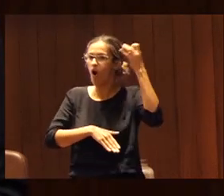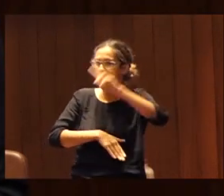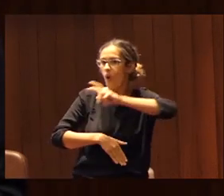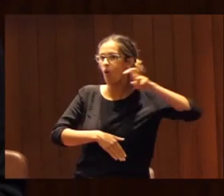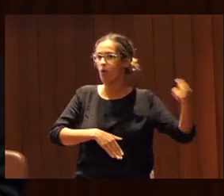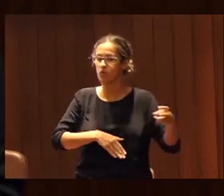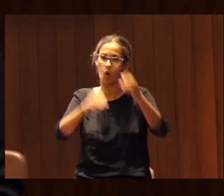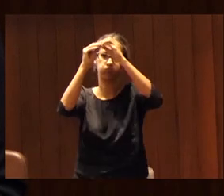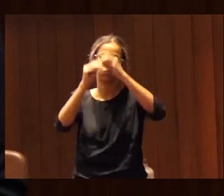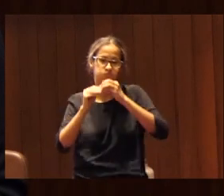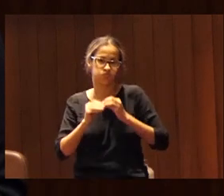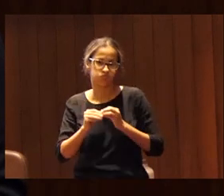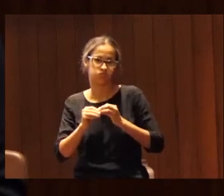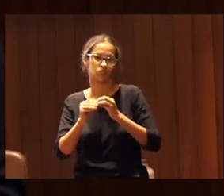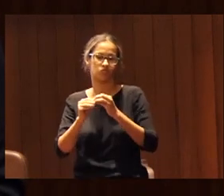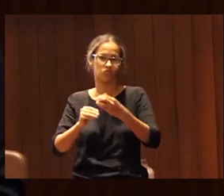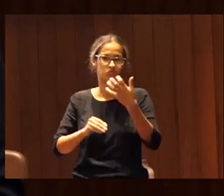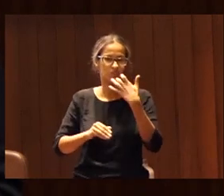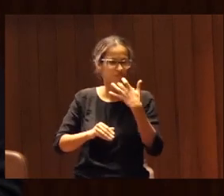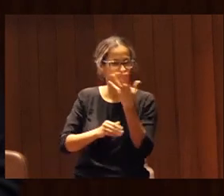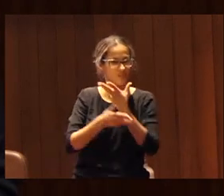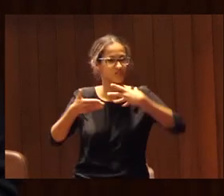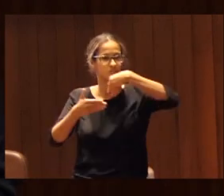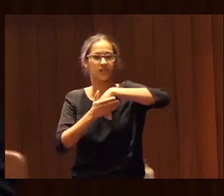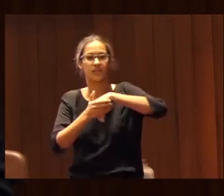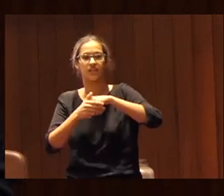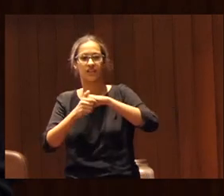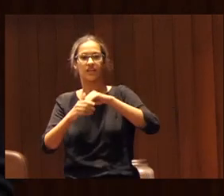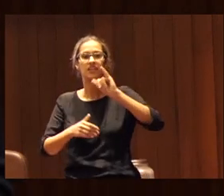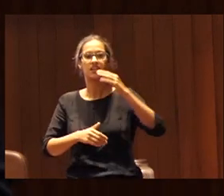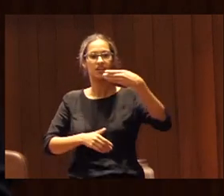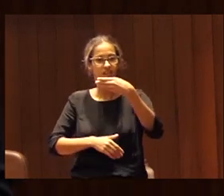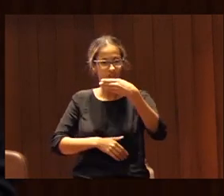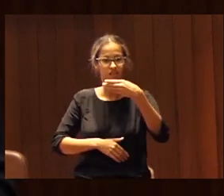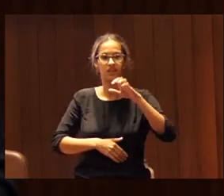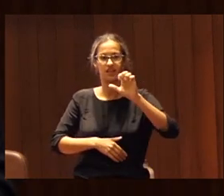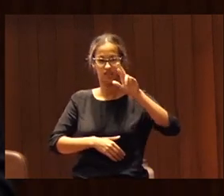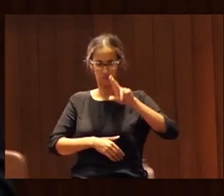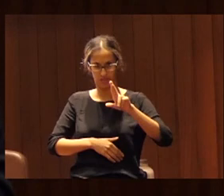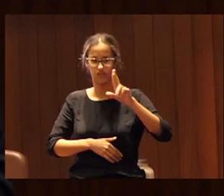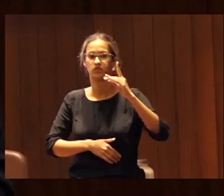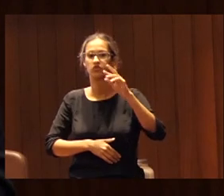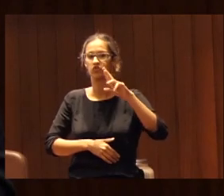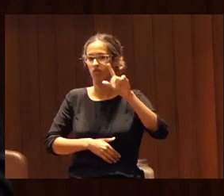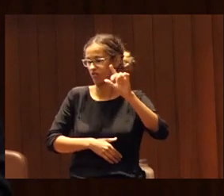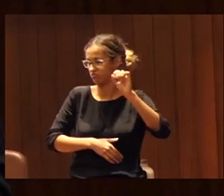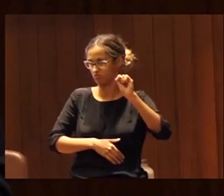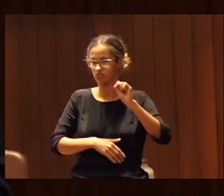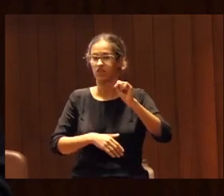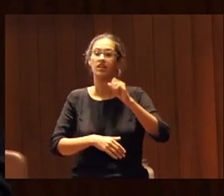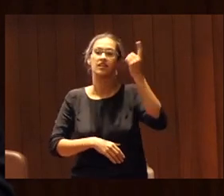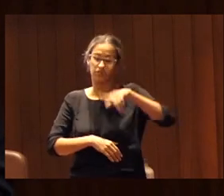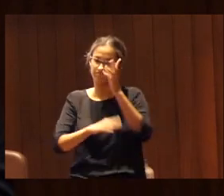cabo dentro por ejemplo Iberdrola ¿vale? para el fomento de las ligas profesionales o por lo menos las ligas del deporte